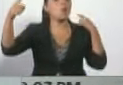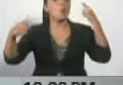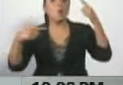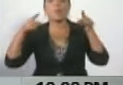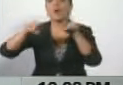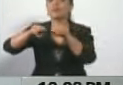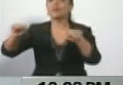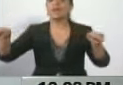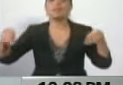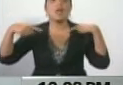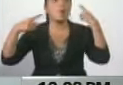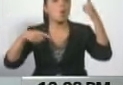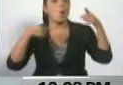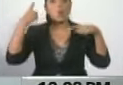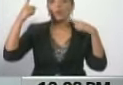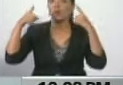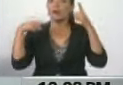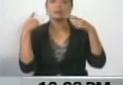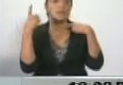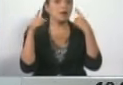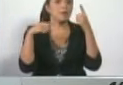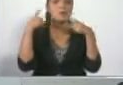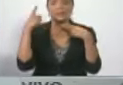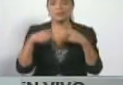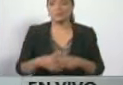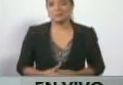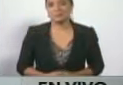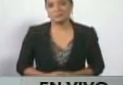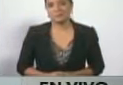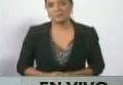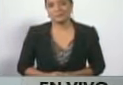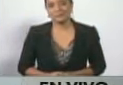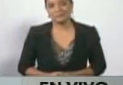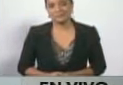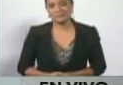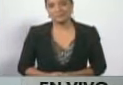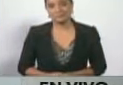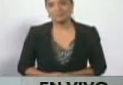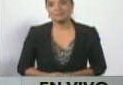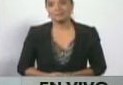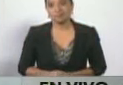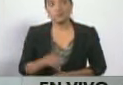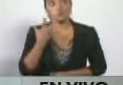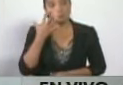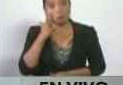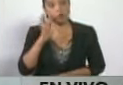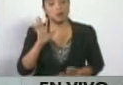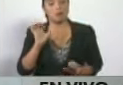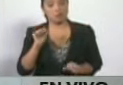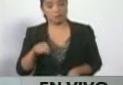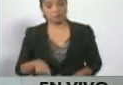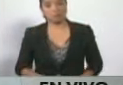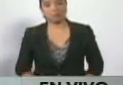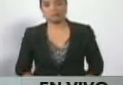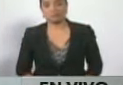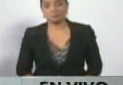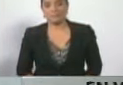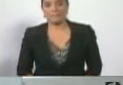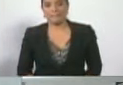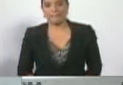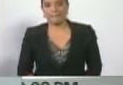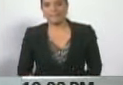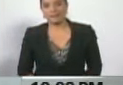¡Chávez lo tiene loco! ¡Chávez lo tiene loco! Yo creo, tú sabes que se dan